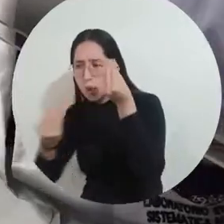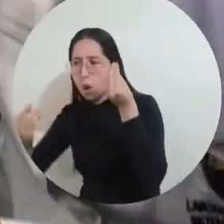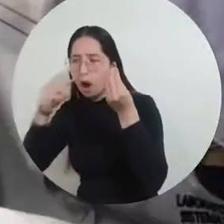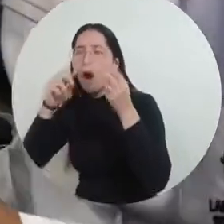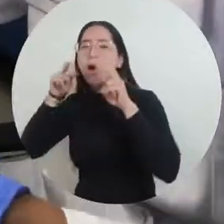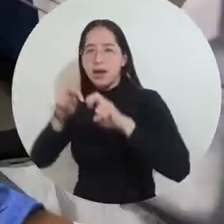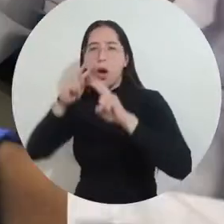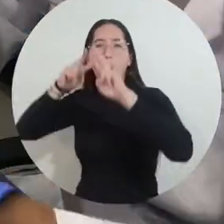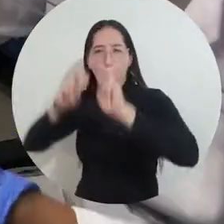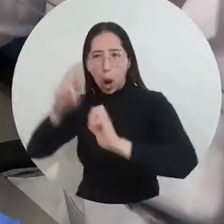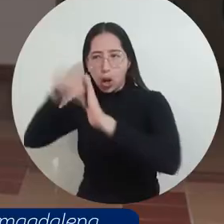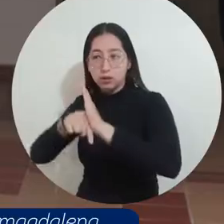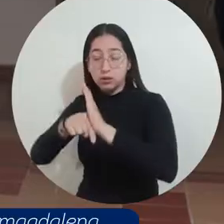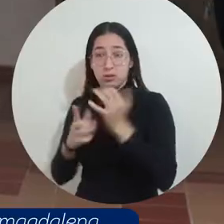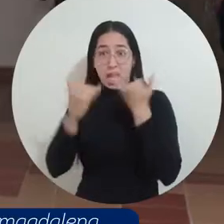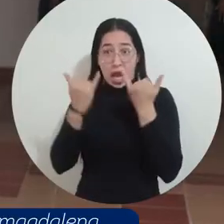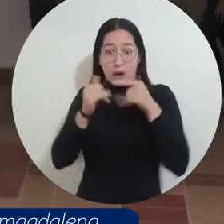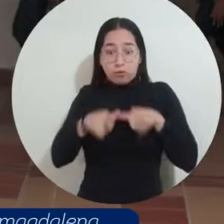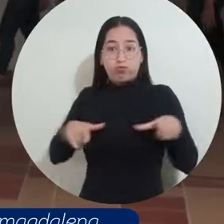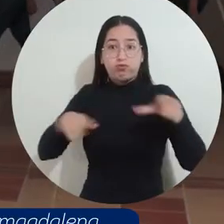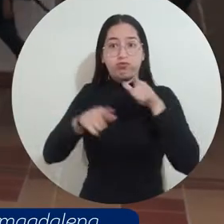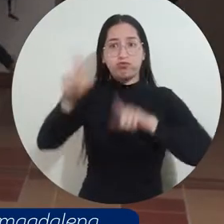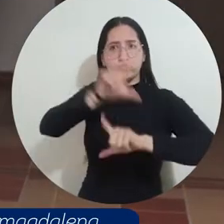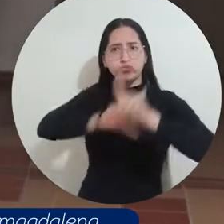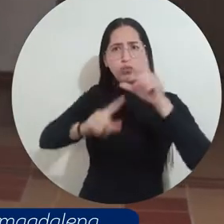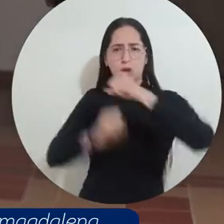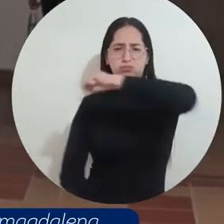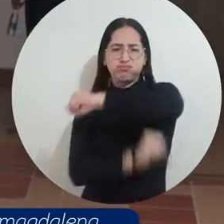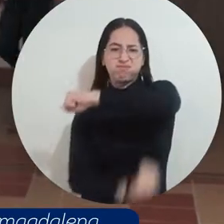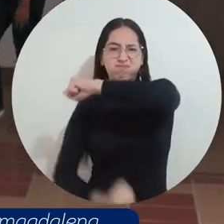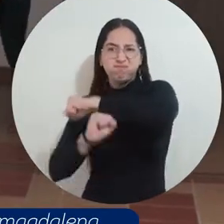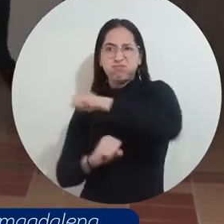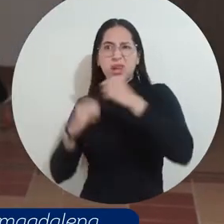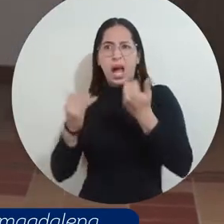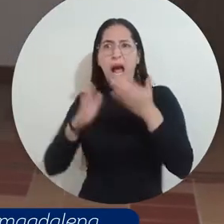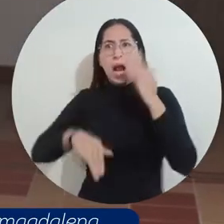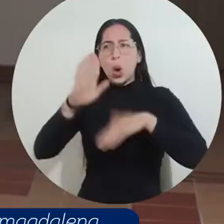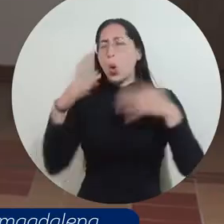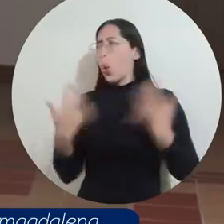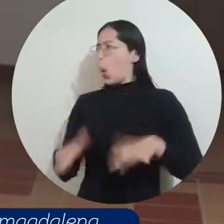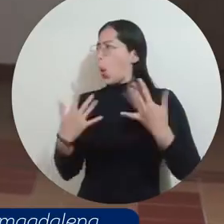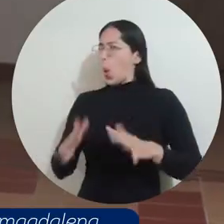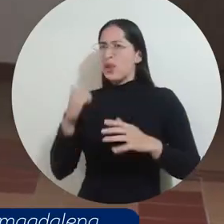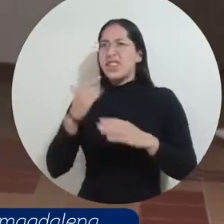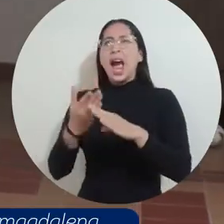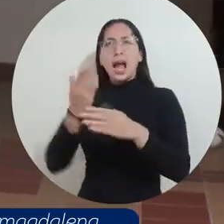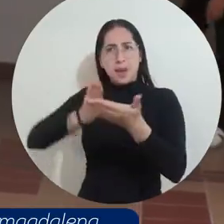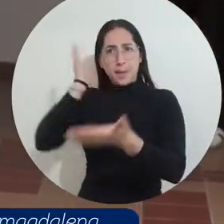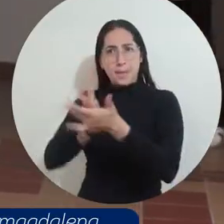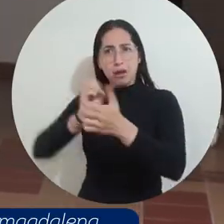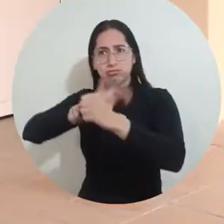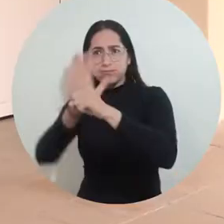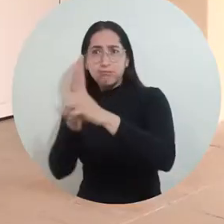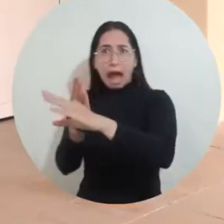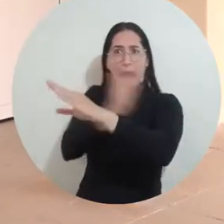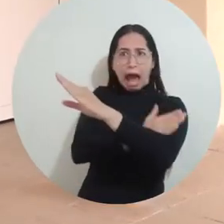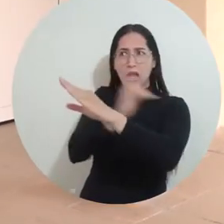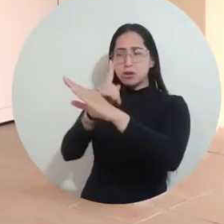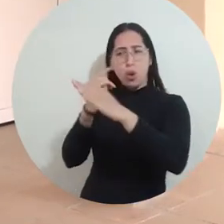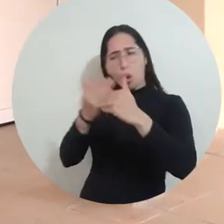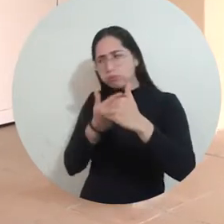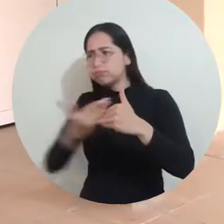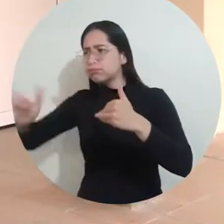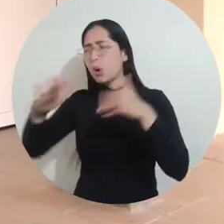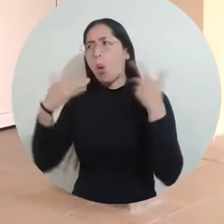pues ya estamos un laboratorio mucho más fortalecido, estamos haciendo genómica, algo que no hacíamos antes de la pandemia. Esto nos va a